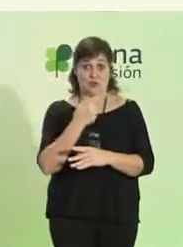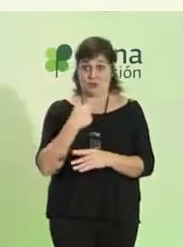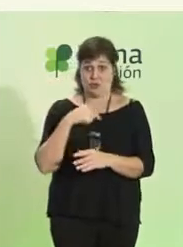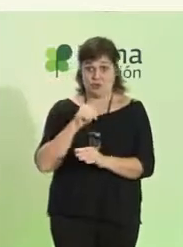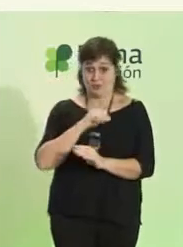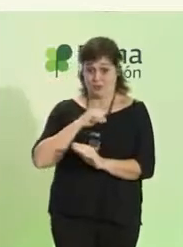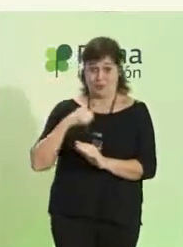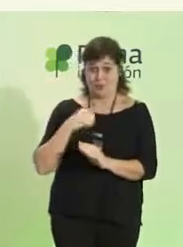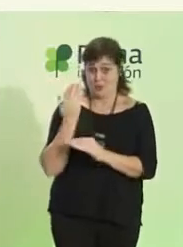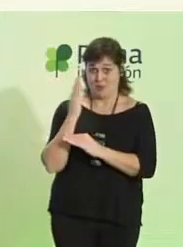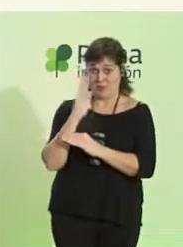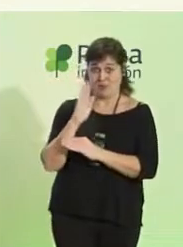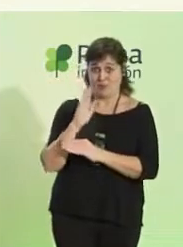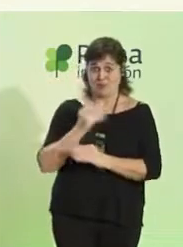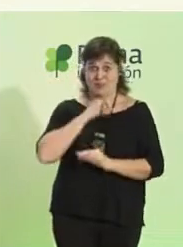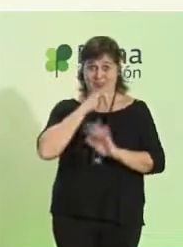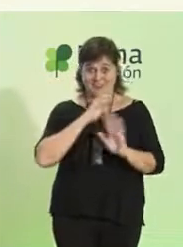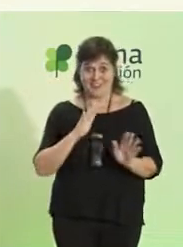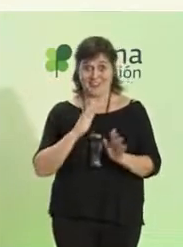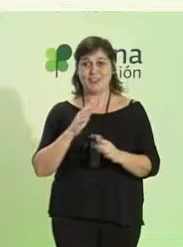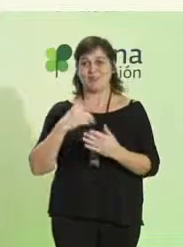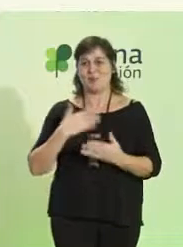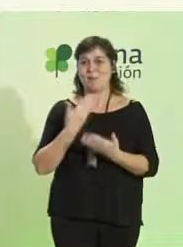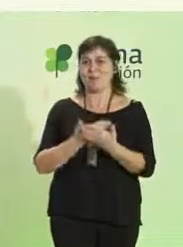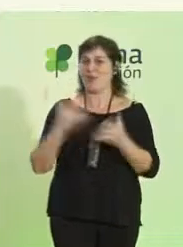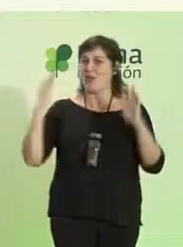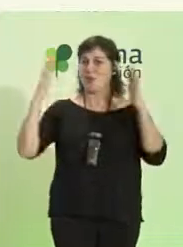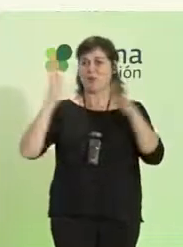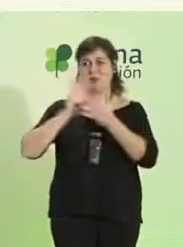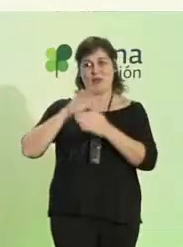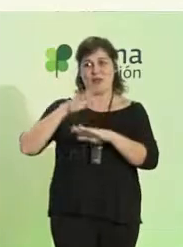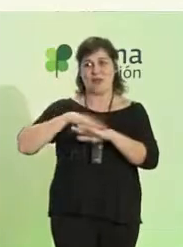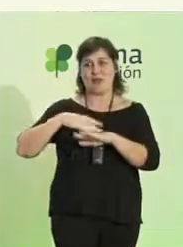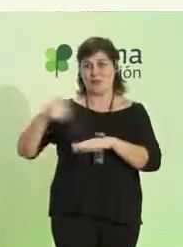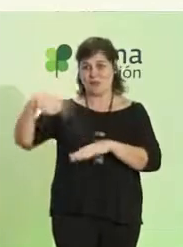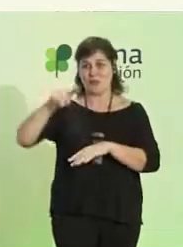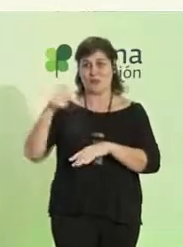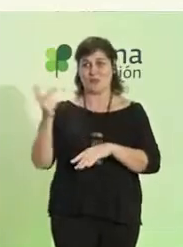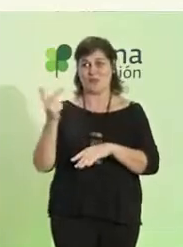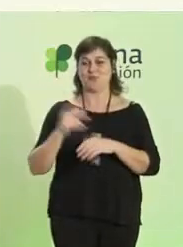propios. Yo les voy a pedir un aplauso para ellas dos en nombre